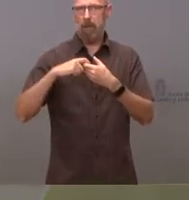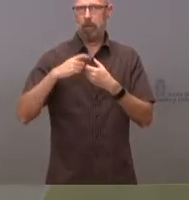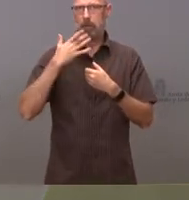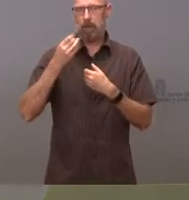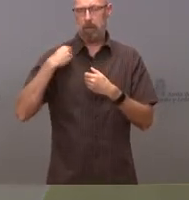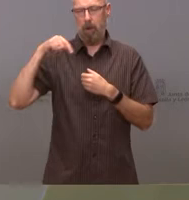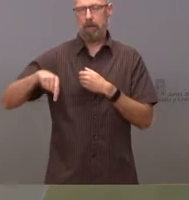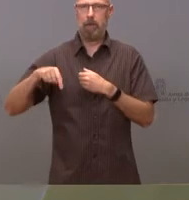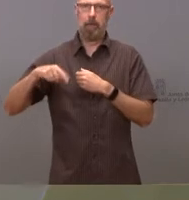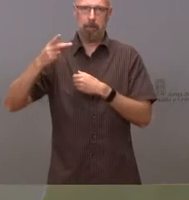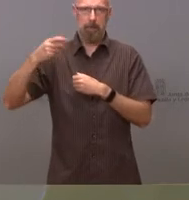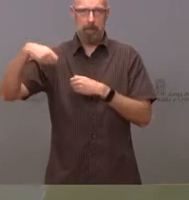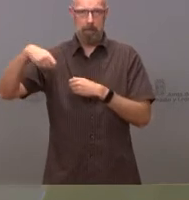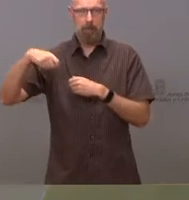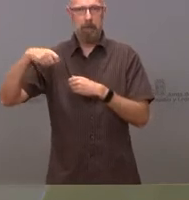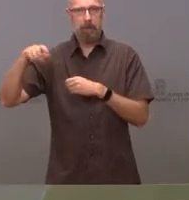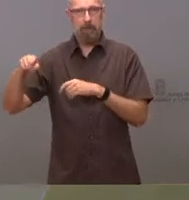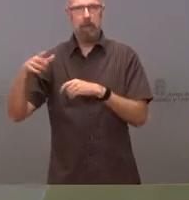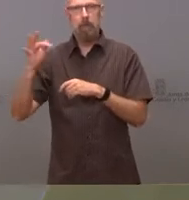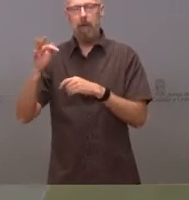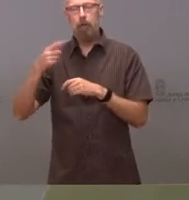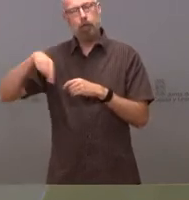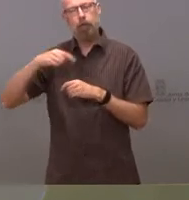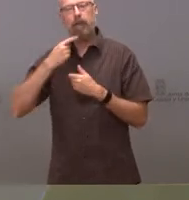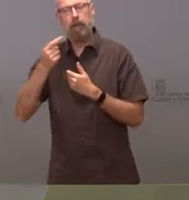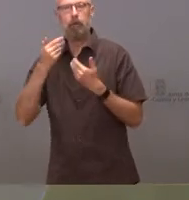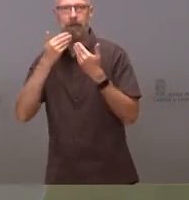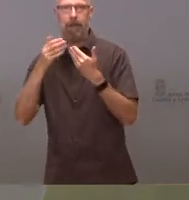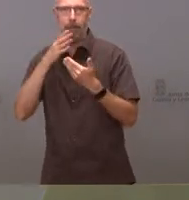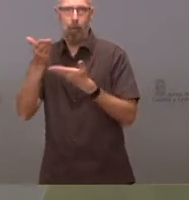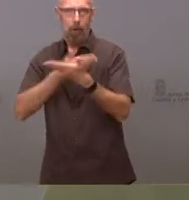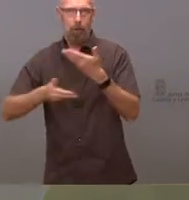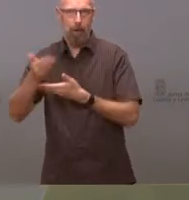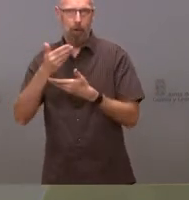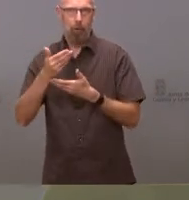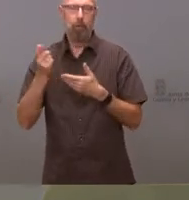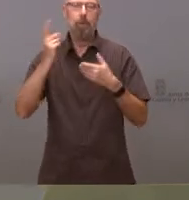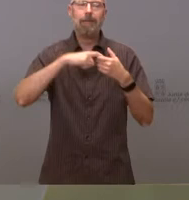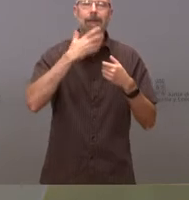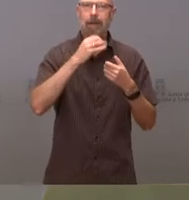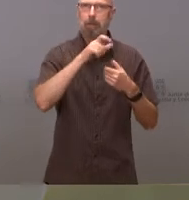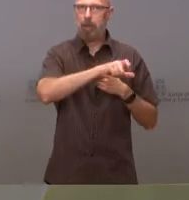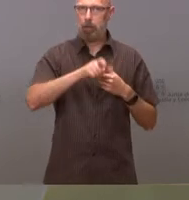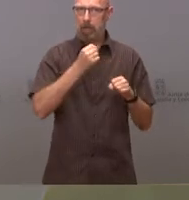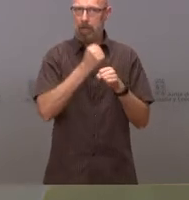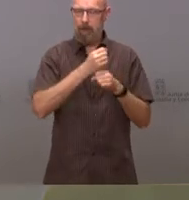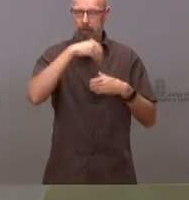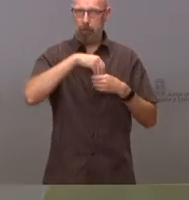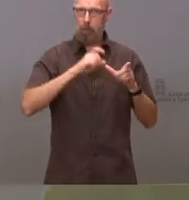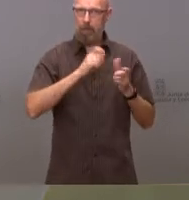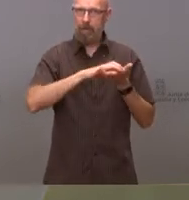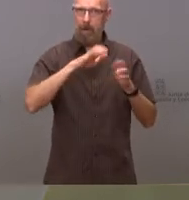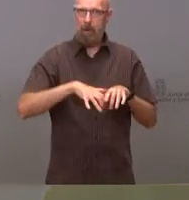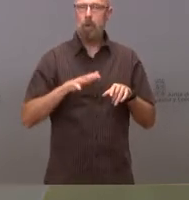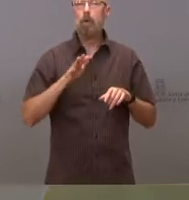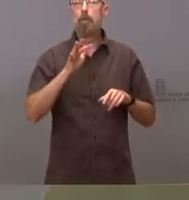el del lado territorial, de agradecer la colaboración. El operativo estuvo integrado por el personal de la Junta de Castilla y León, estuvo integrado por el personal